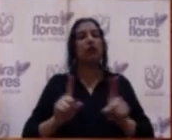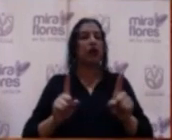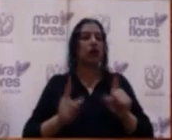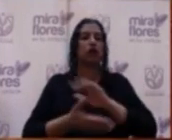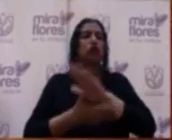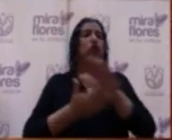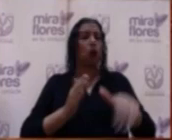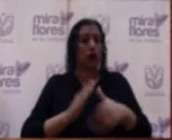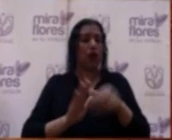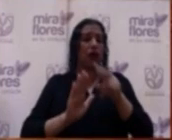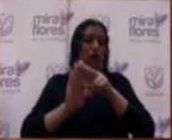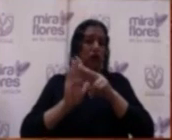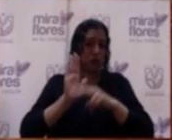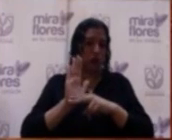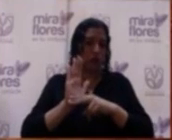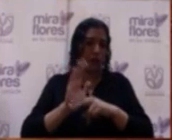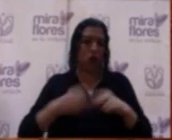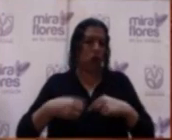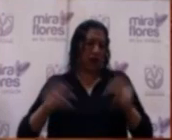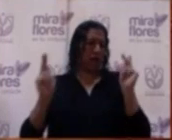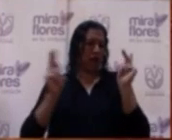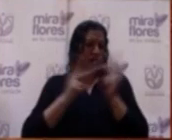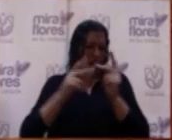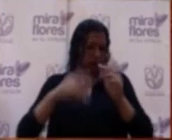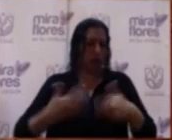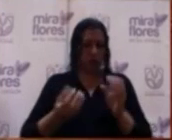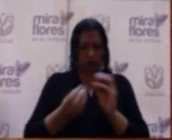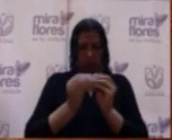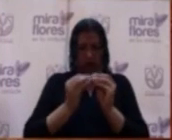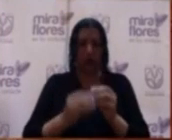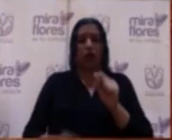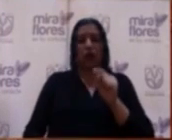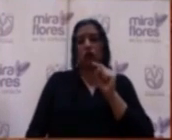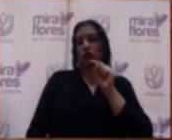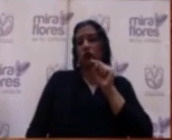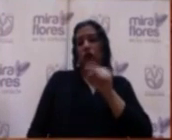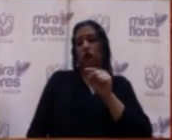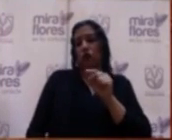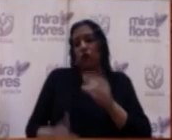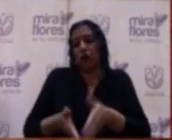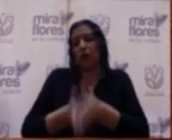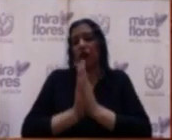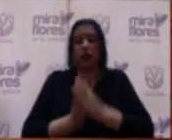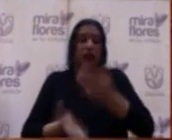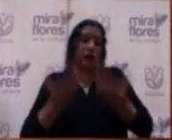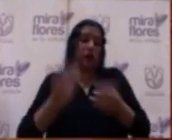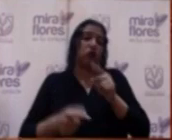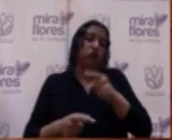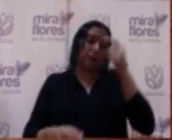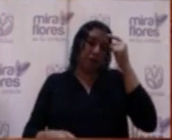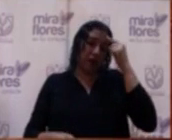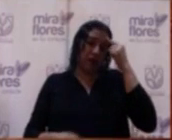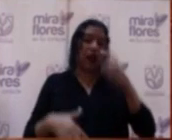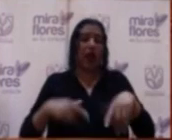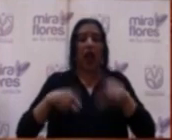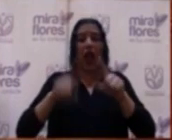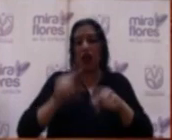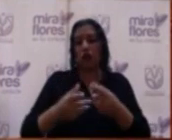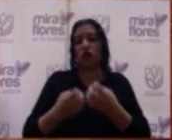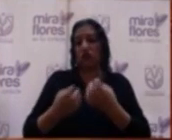toda norma es perfectible. Yo le quisiera pedir que en ese sentido, si usted considera que hay elementos para mejorar la norma,